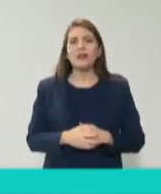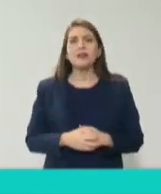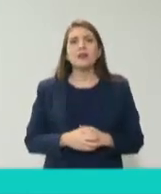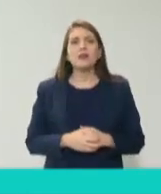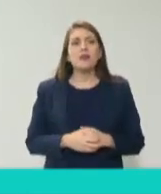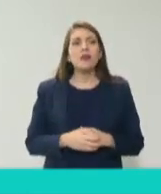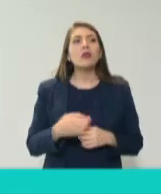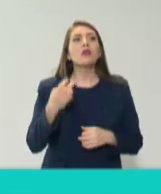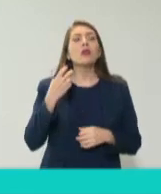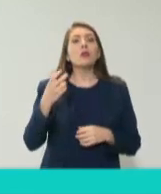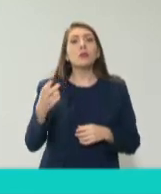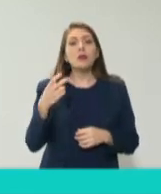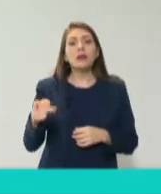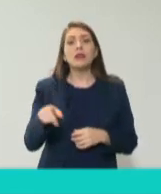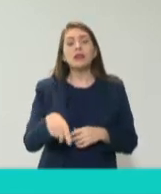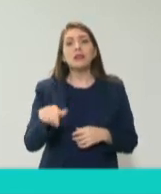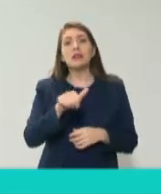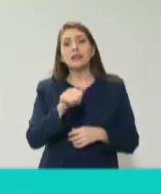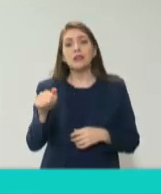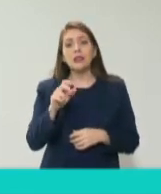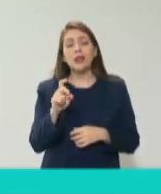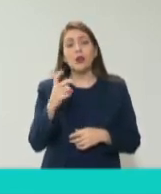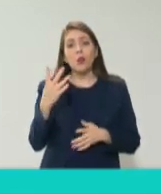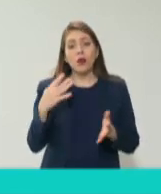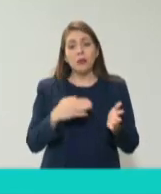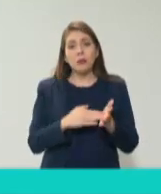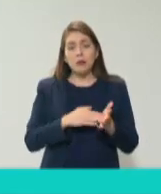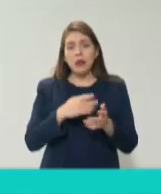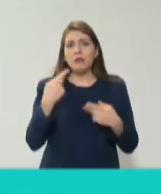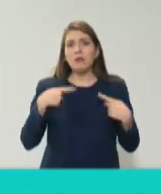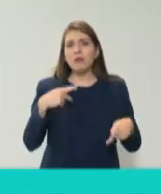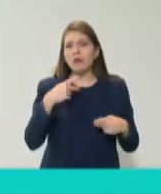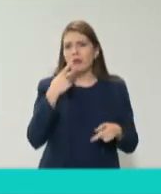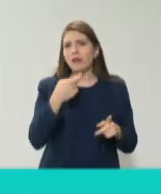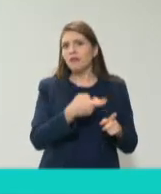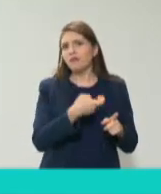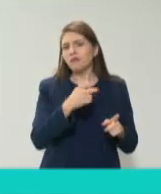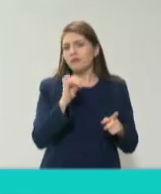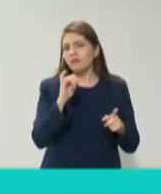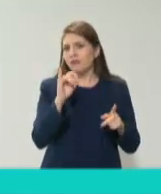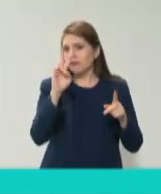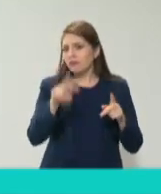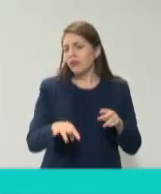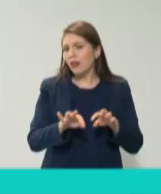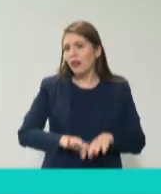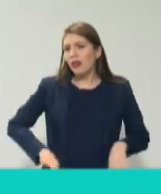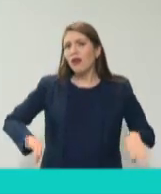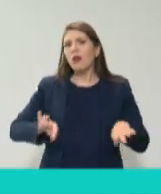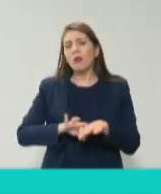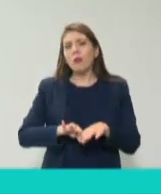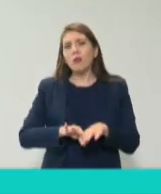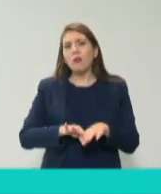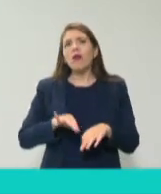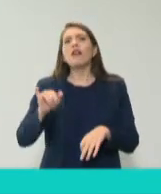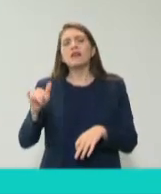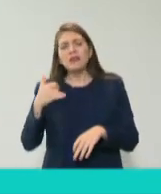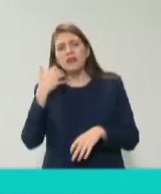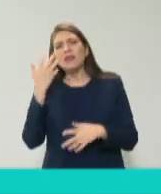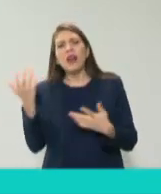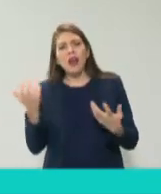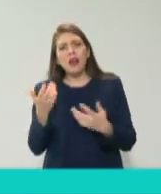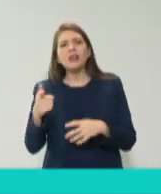634 mil personas dijeron ¿saben qué? si es cierto esto si es importante y si si queremos que haya un sistema nacional